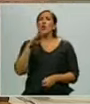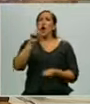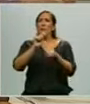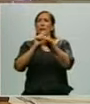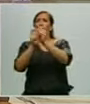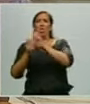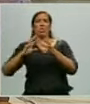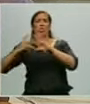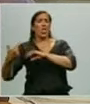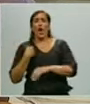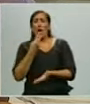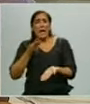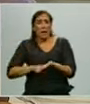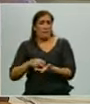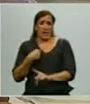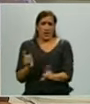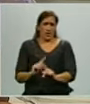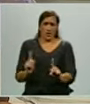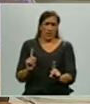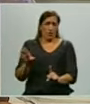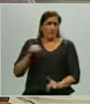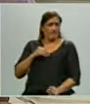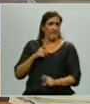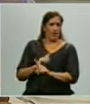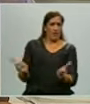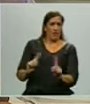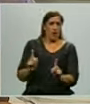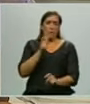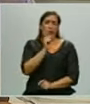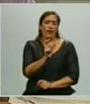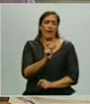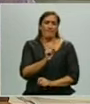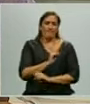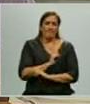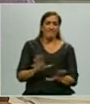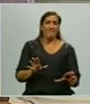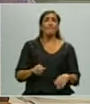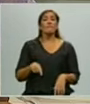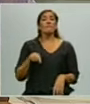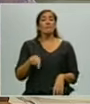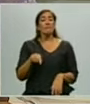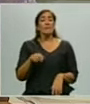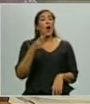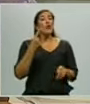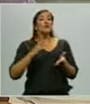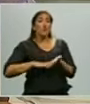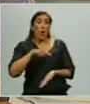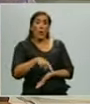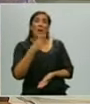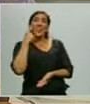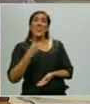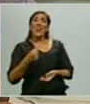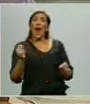deformado, otro nombre que no lo voy a repetir. Y me decía, por los acontecimientos del día de la fecha, te podés ir,